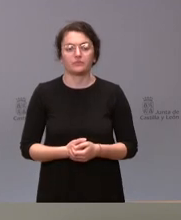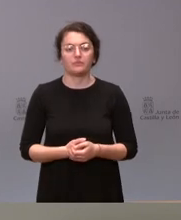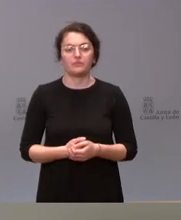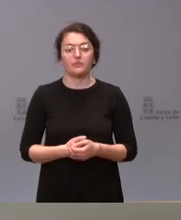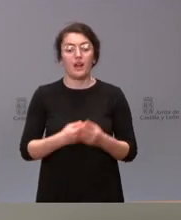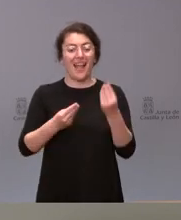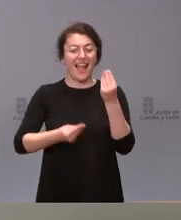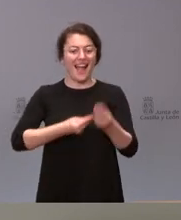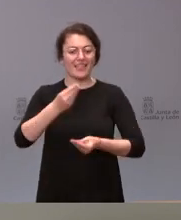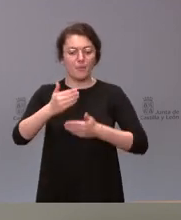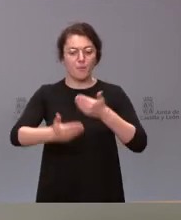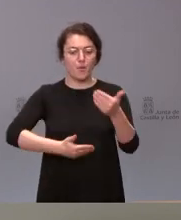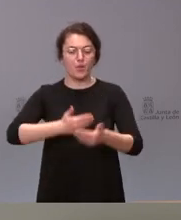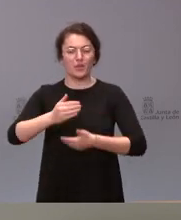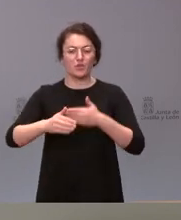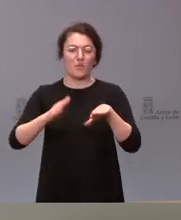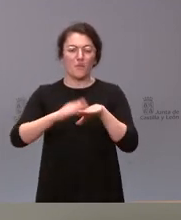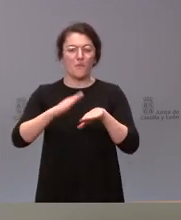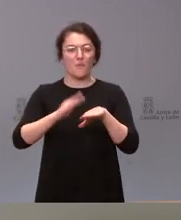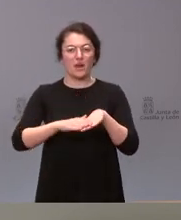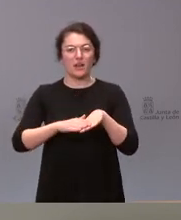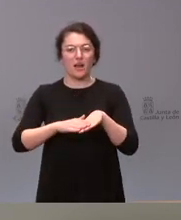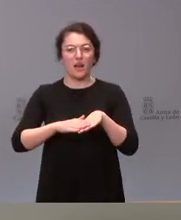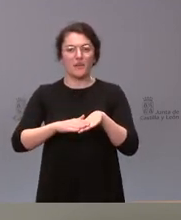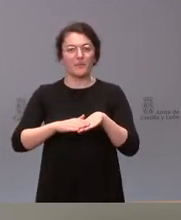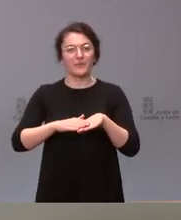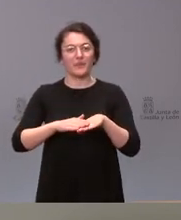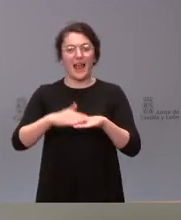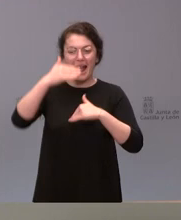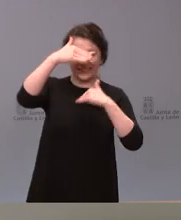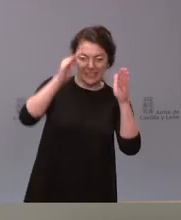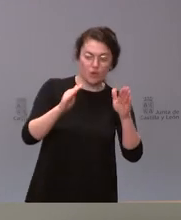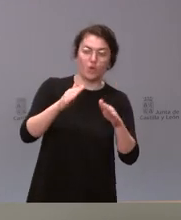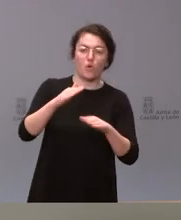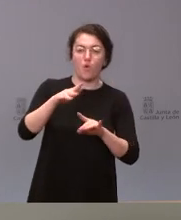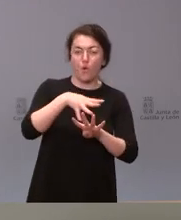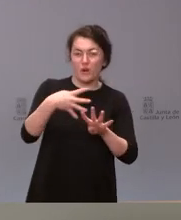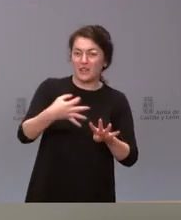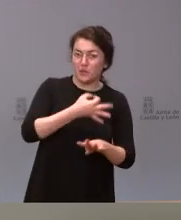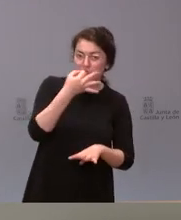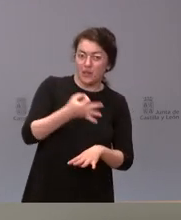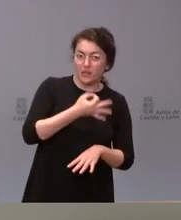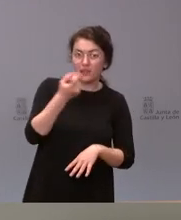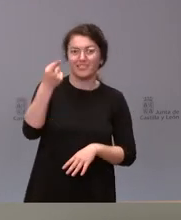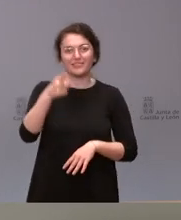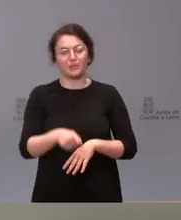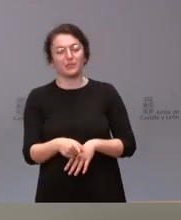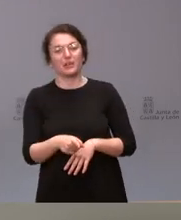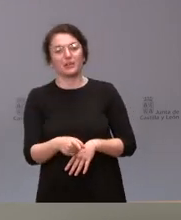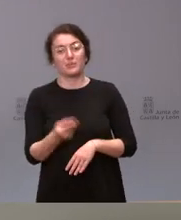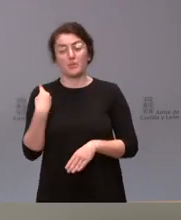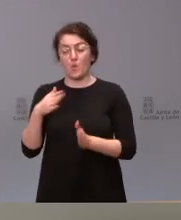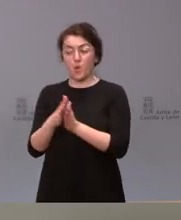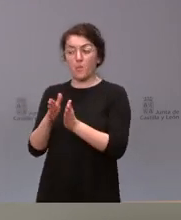autoconcertación de actuaciones por las tardes dentro del sistema sanitario es uno de ellos pero también su compañero preguntaba antes